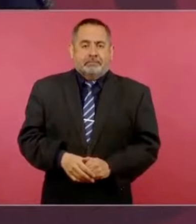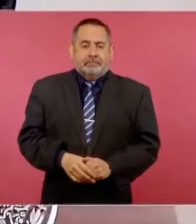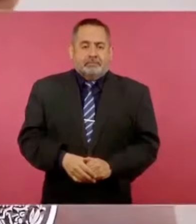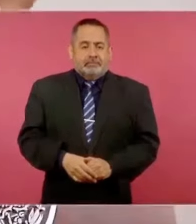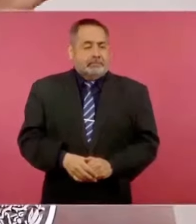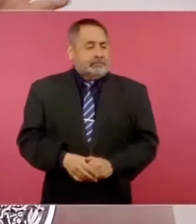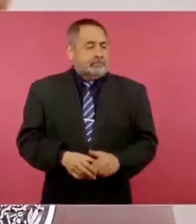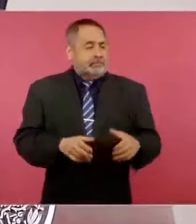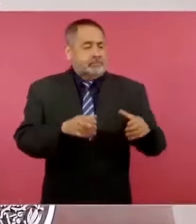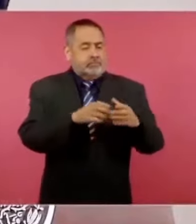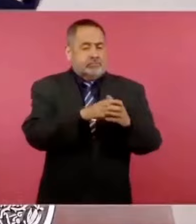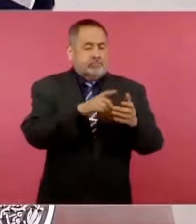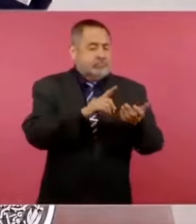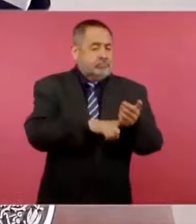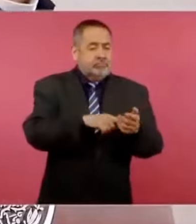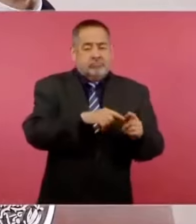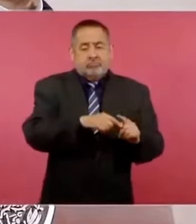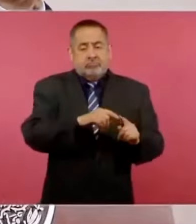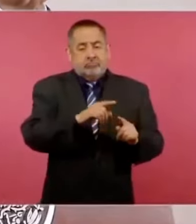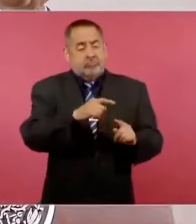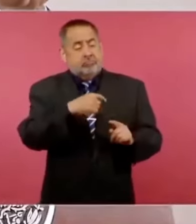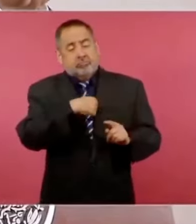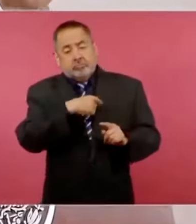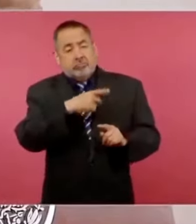aristocracia, hijo de no sé quién,